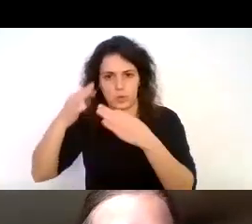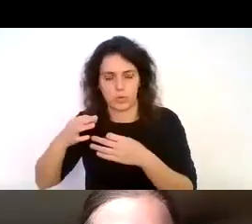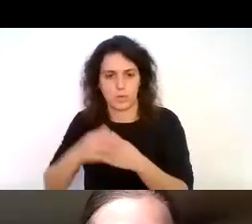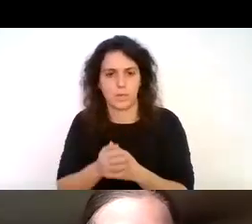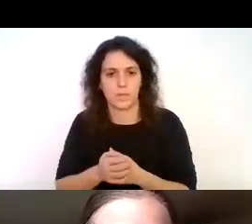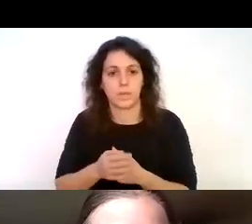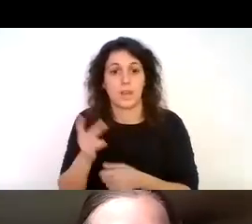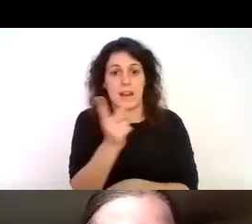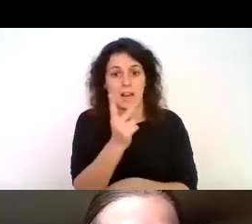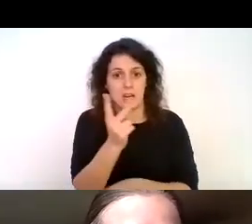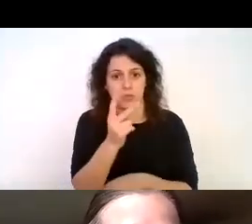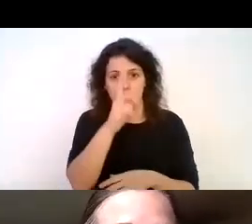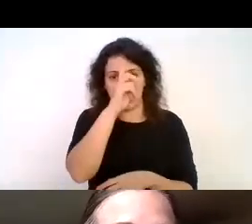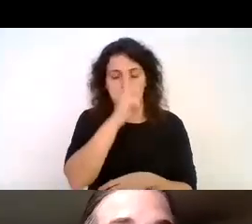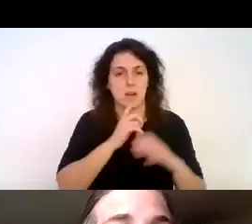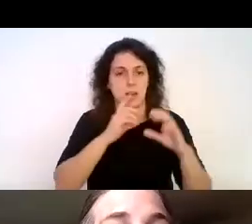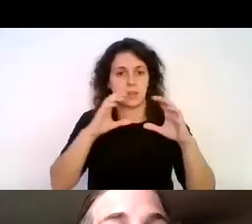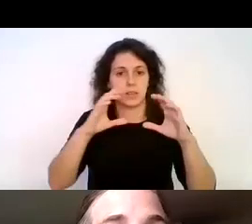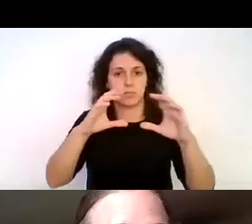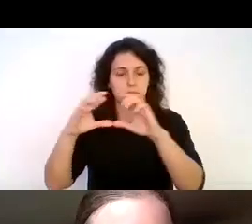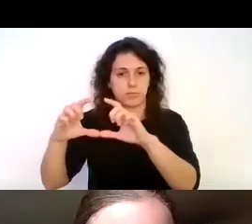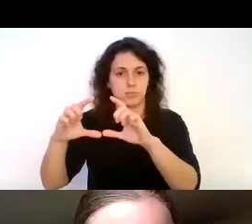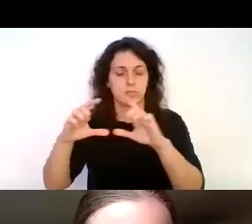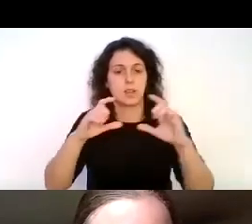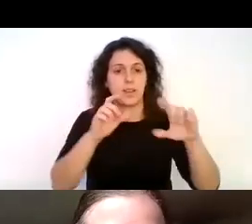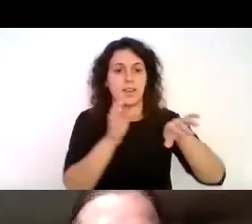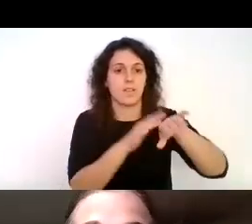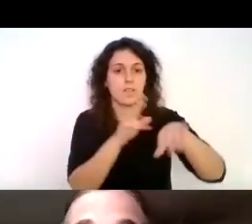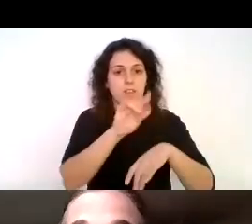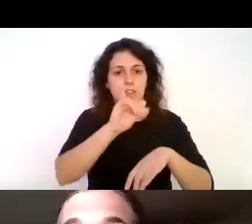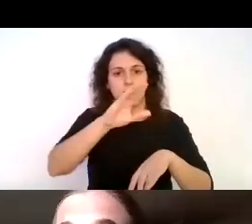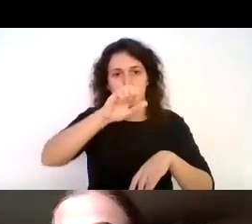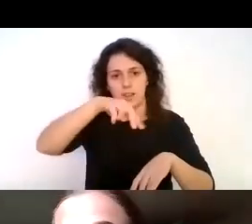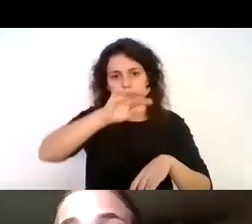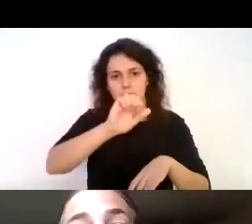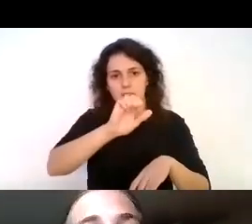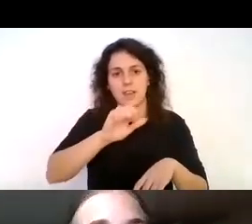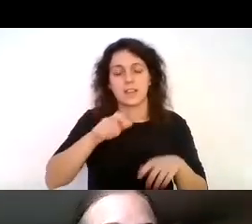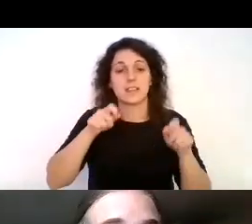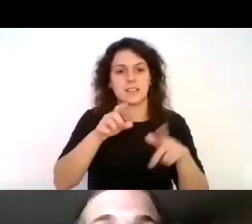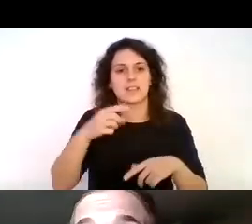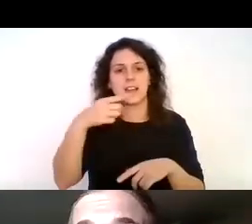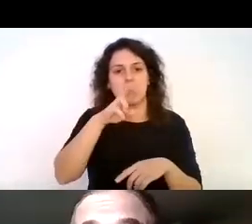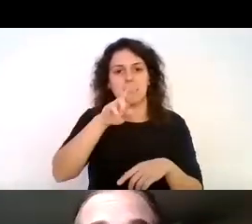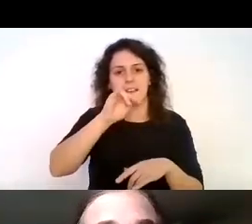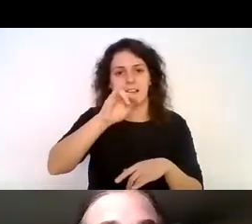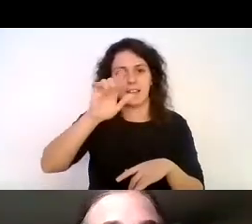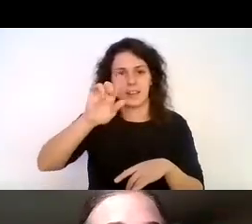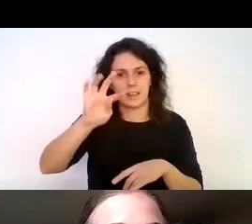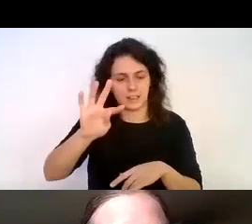son a la izquierda entonces se ve Vicente y Jona con la silla Grid de marca Freedom